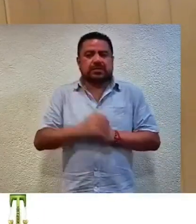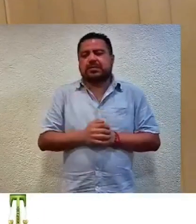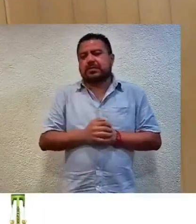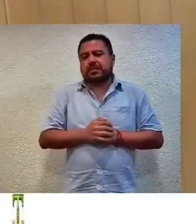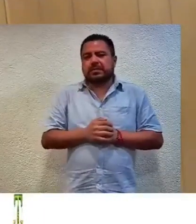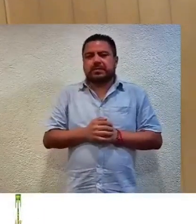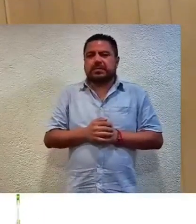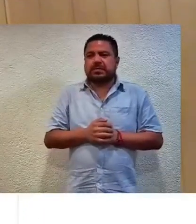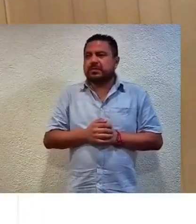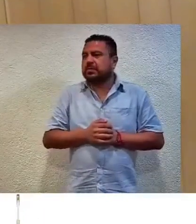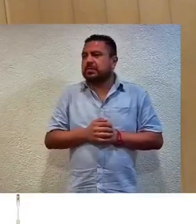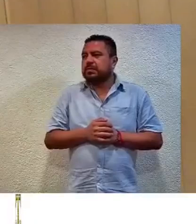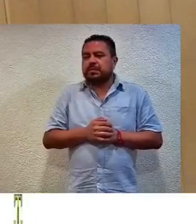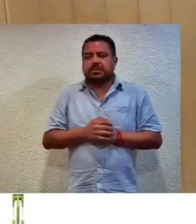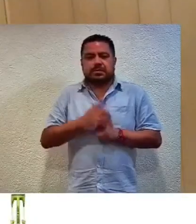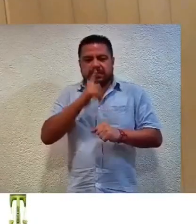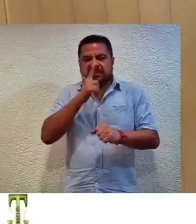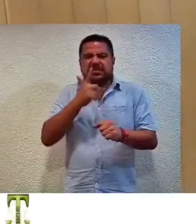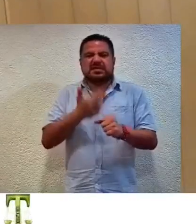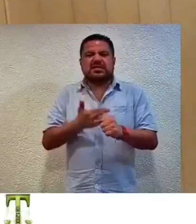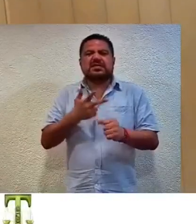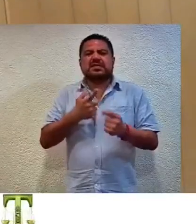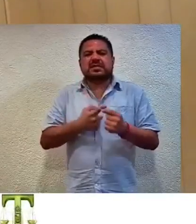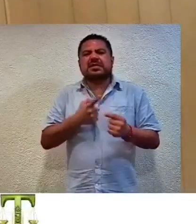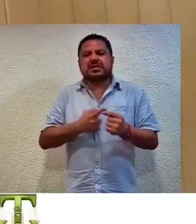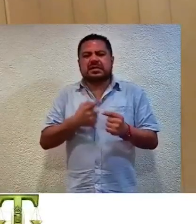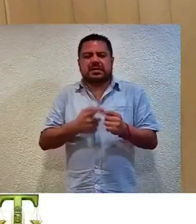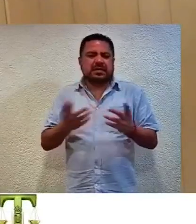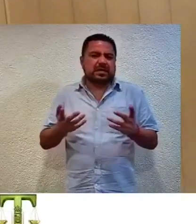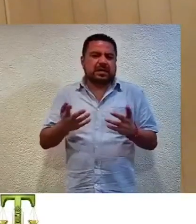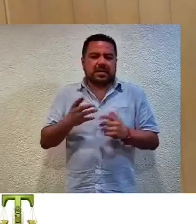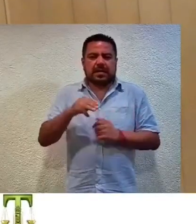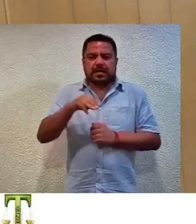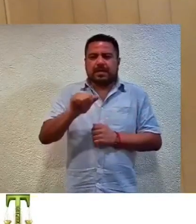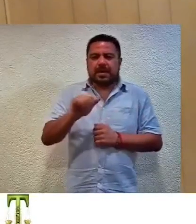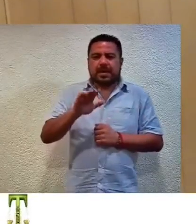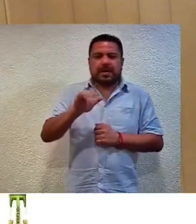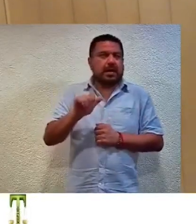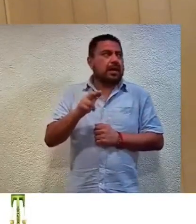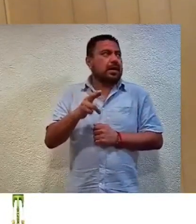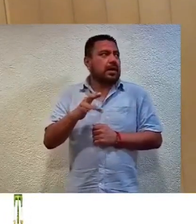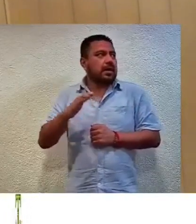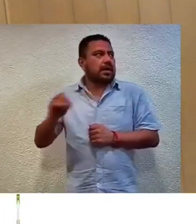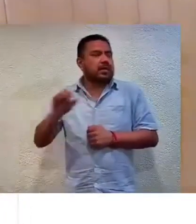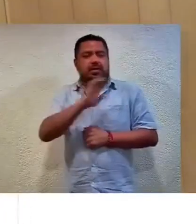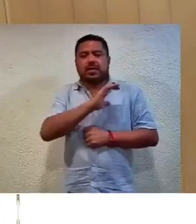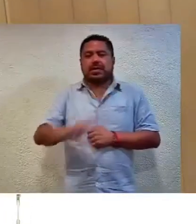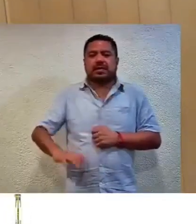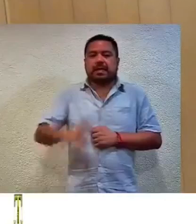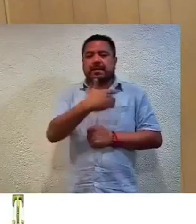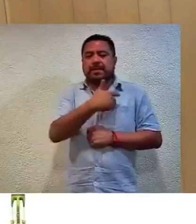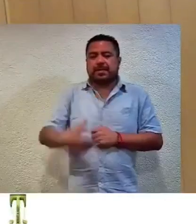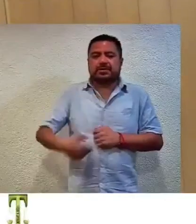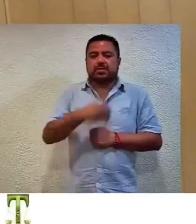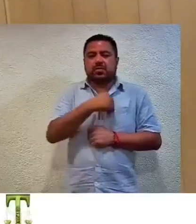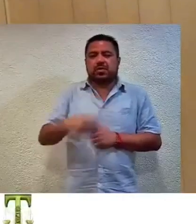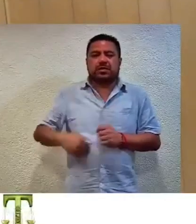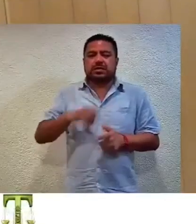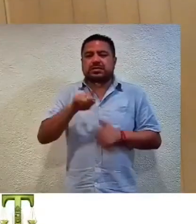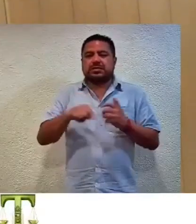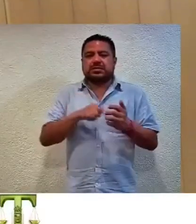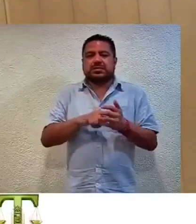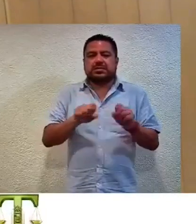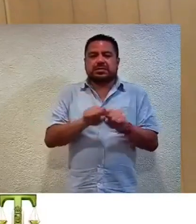del Estado de Guerrero. El denunciado es Macario Navarrete Chávez, candidato a la presidencia municipal de San